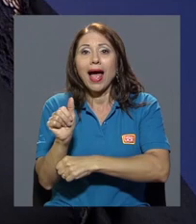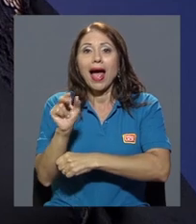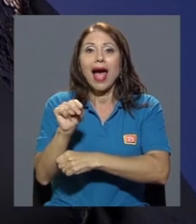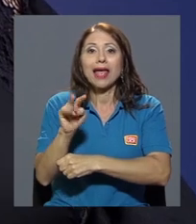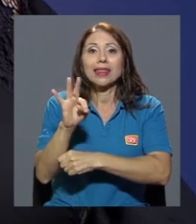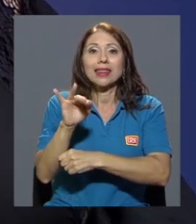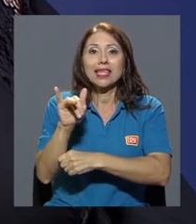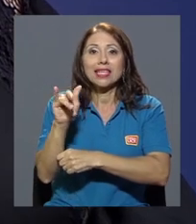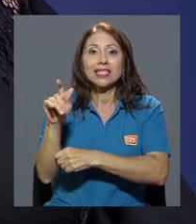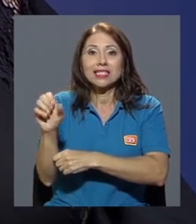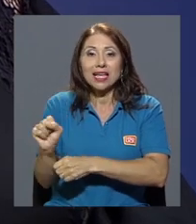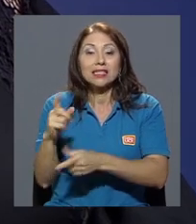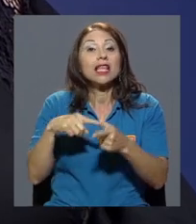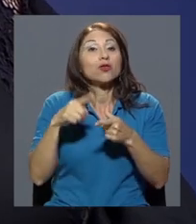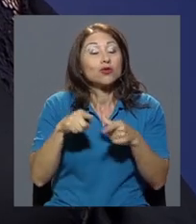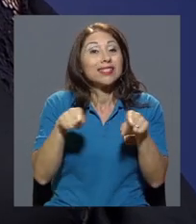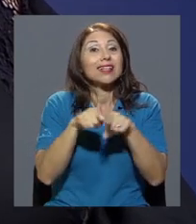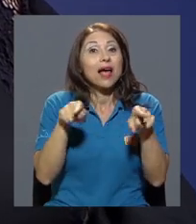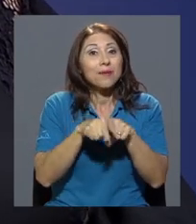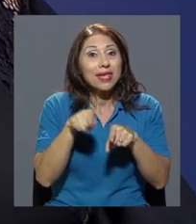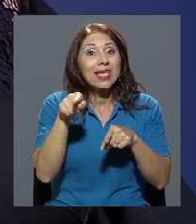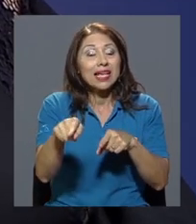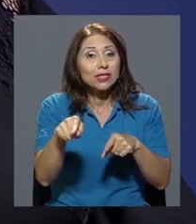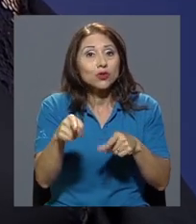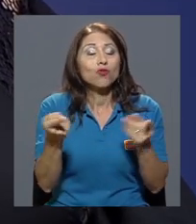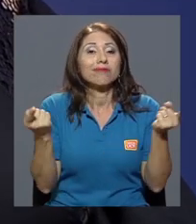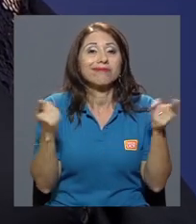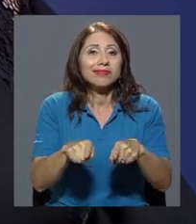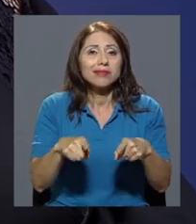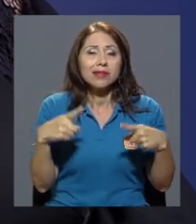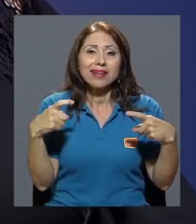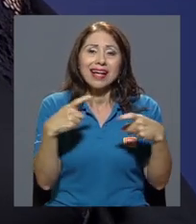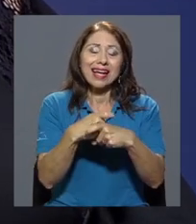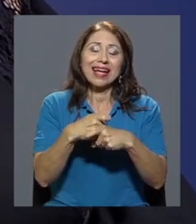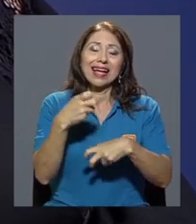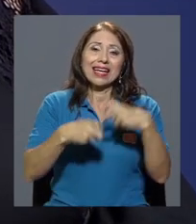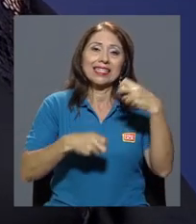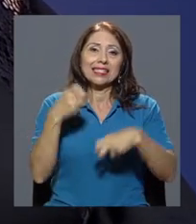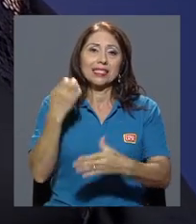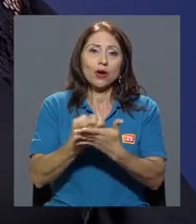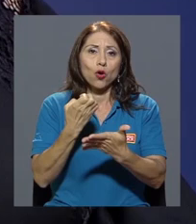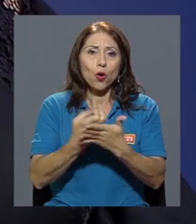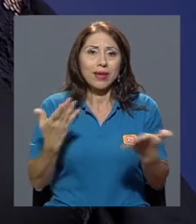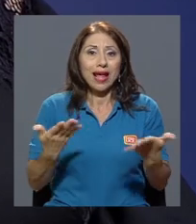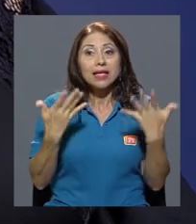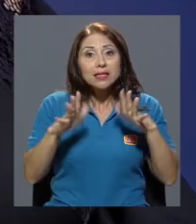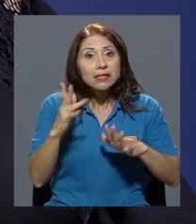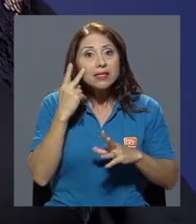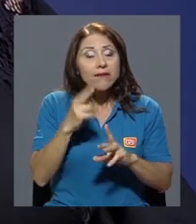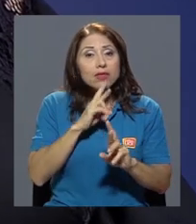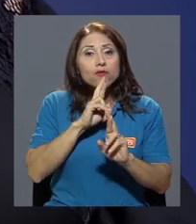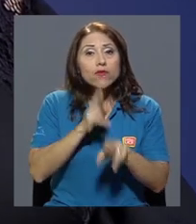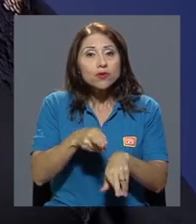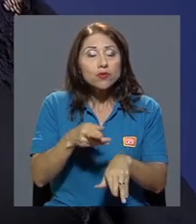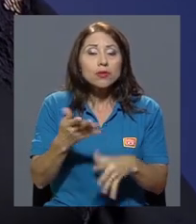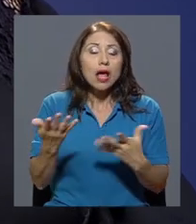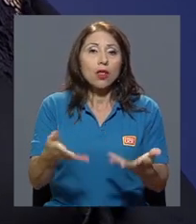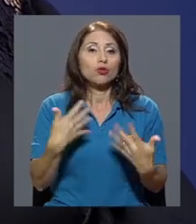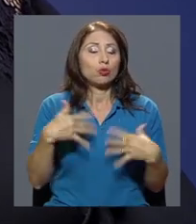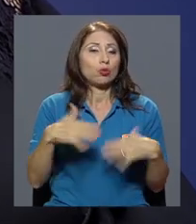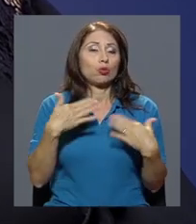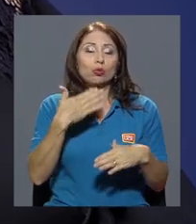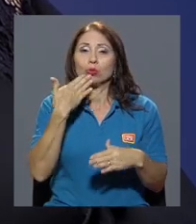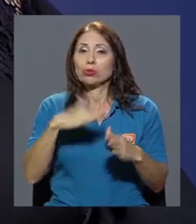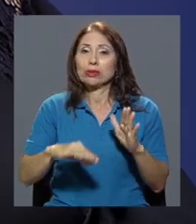Entonces, también se convierte en una fuerza, en una crisis económica. Y ya se están viendo los estragos, por ejemplo, de algunas políticas